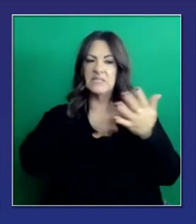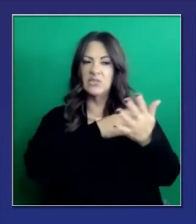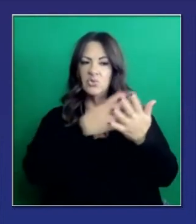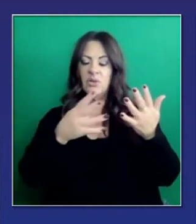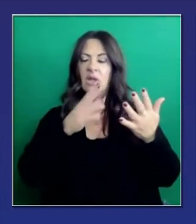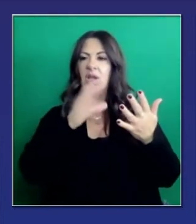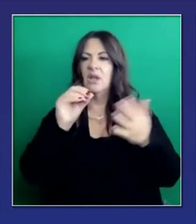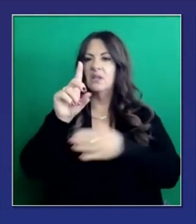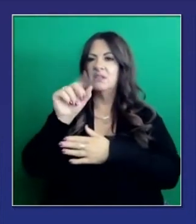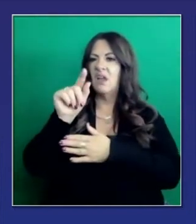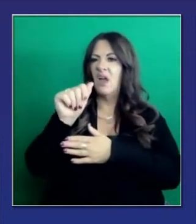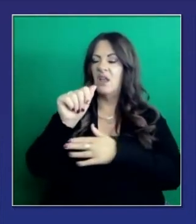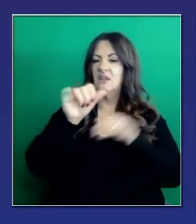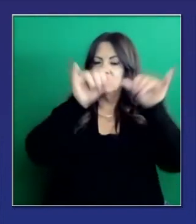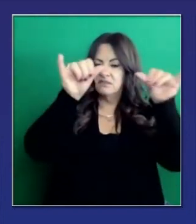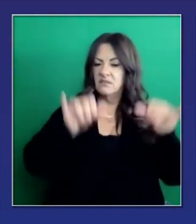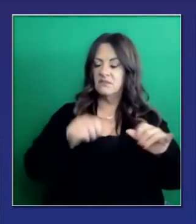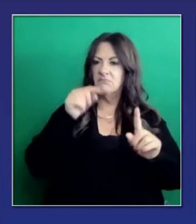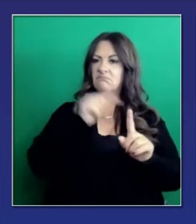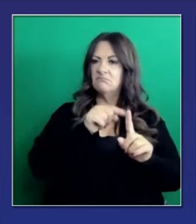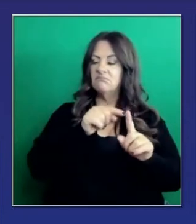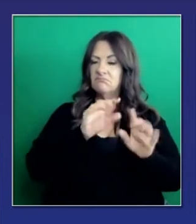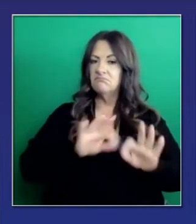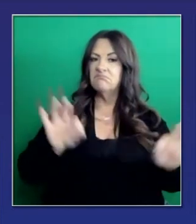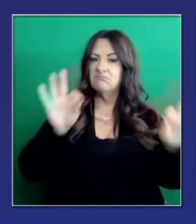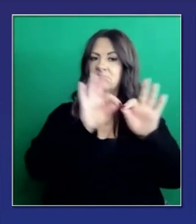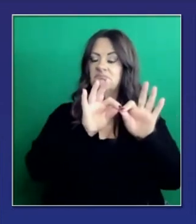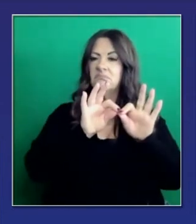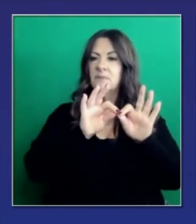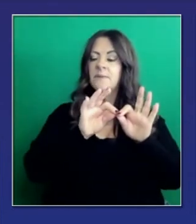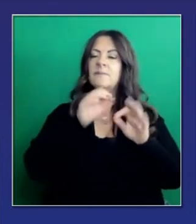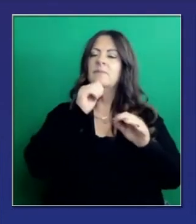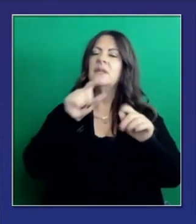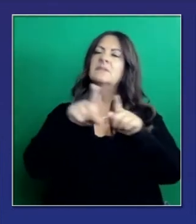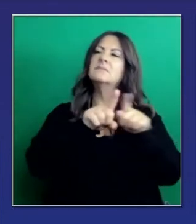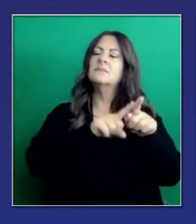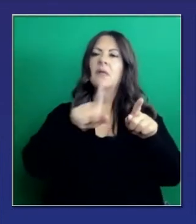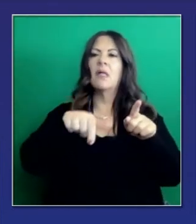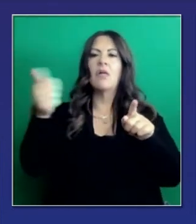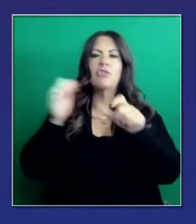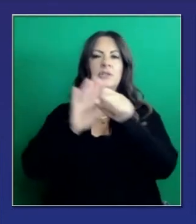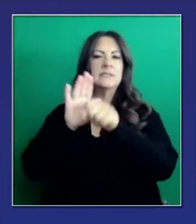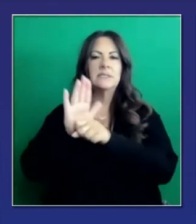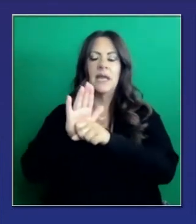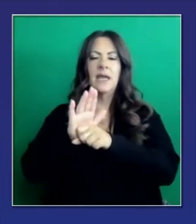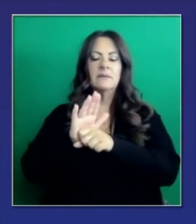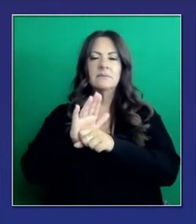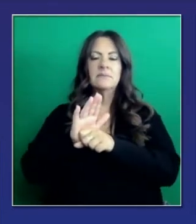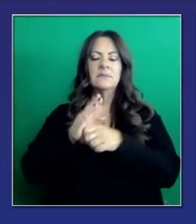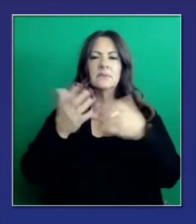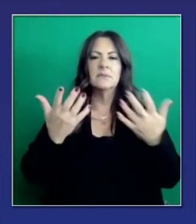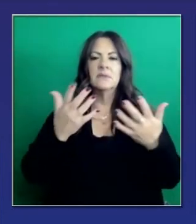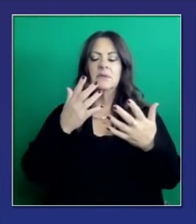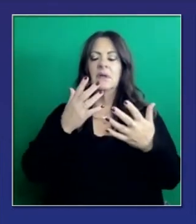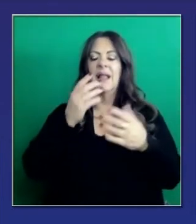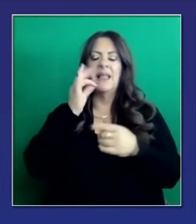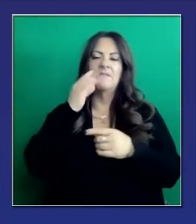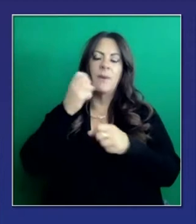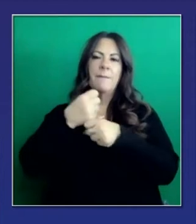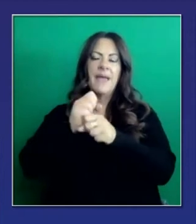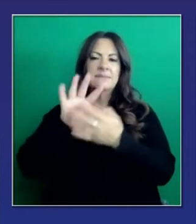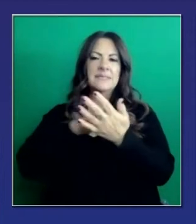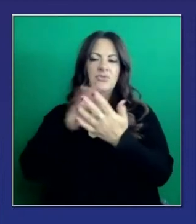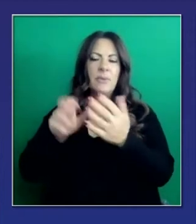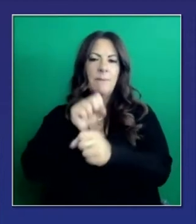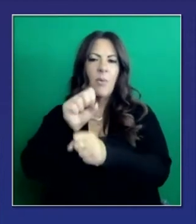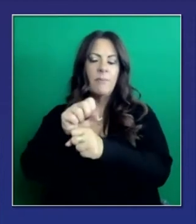comienzo al final, no es solamente un programa de notificación, como tienen otros estados, pero otro para reservaciones. Esto